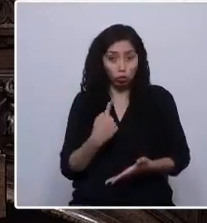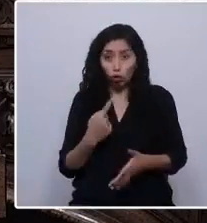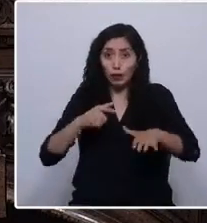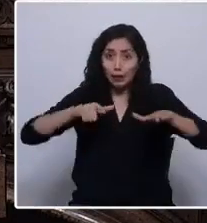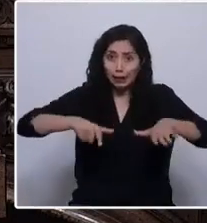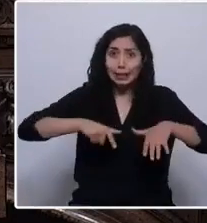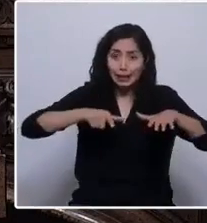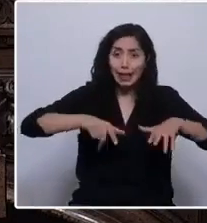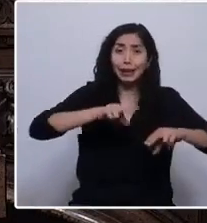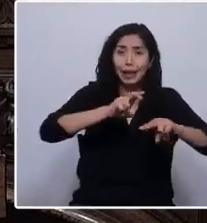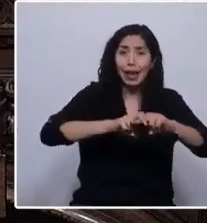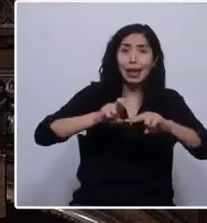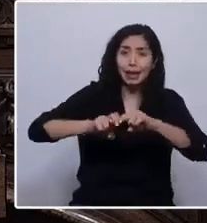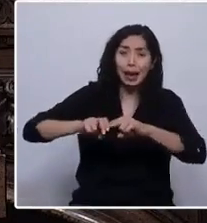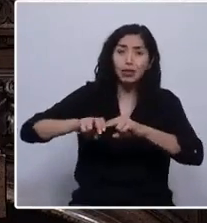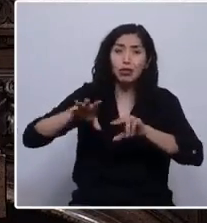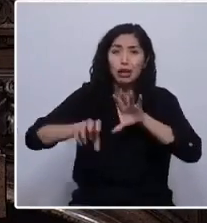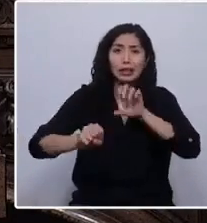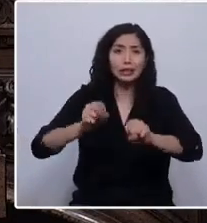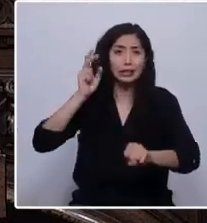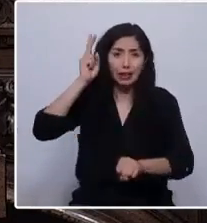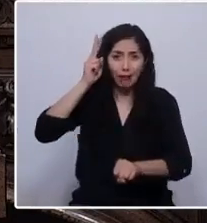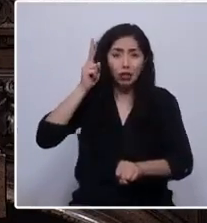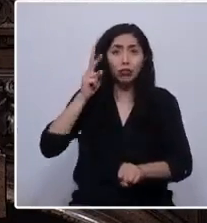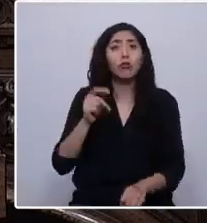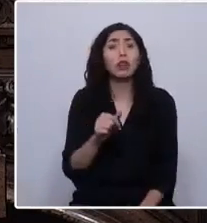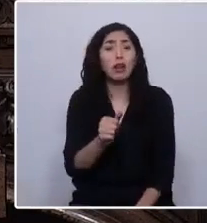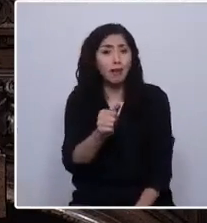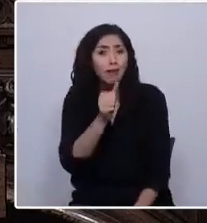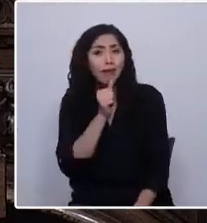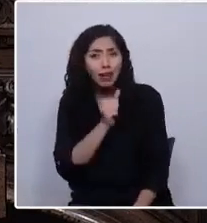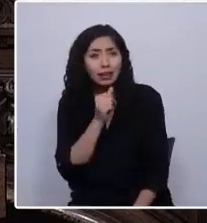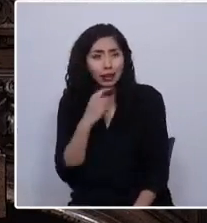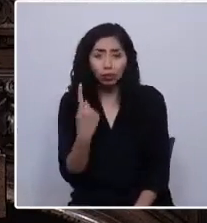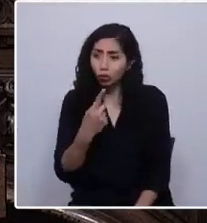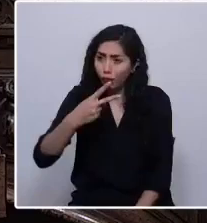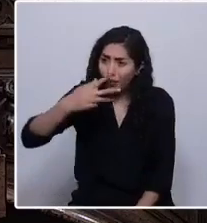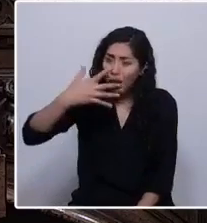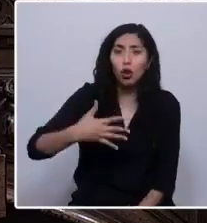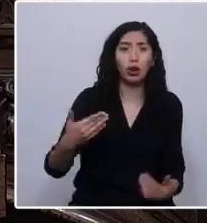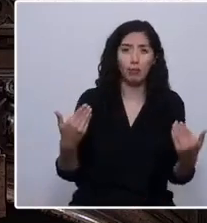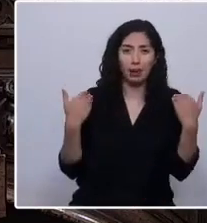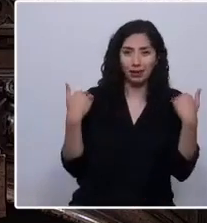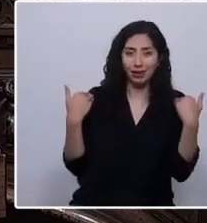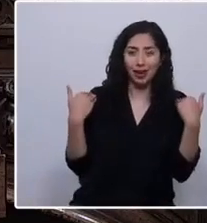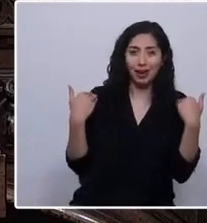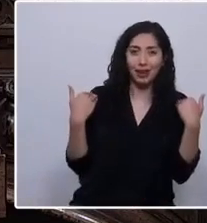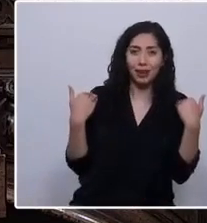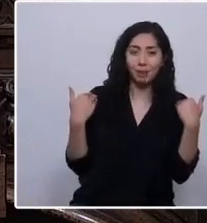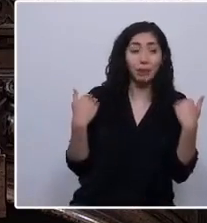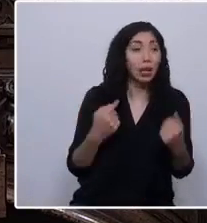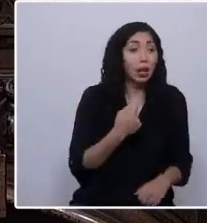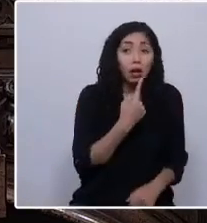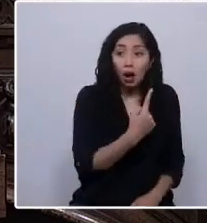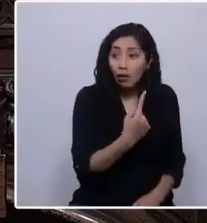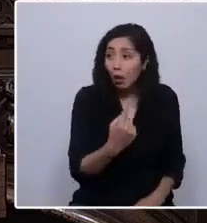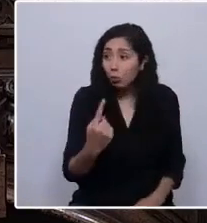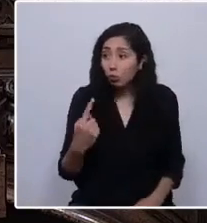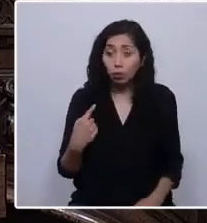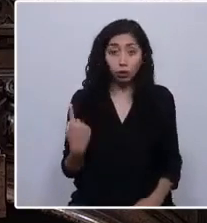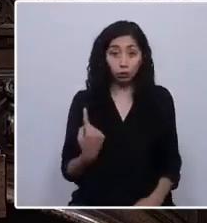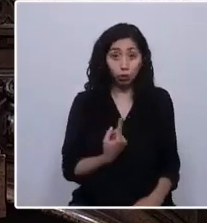escaños reservados. Nos hace falta practicar esos valores ancestrales. Si cada uno de nosotros